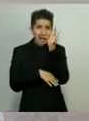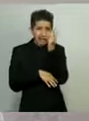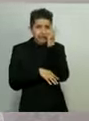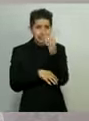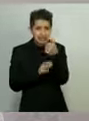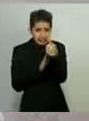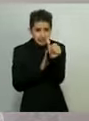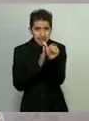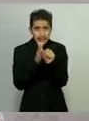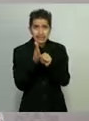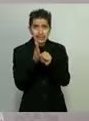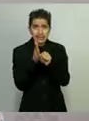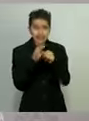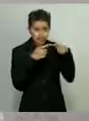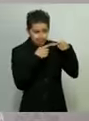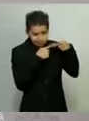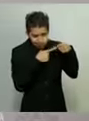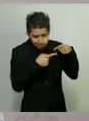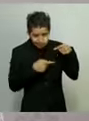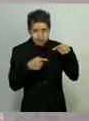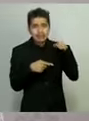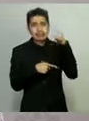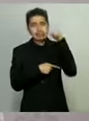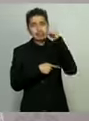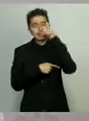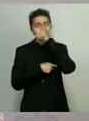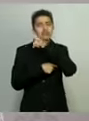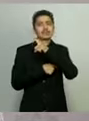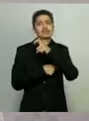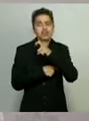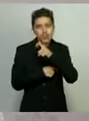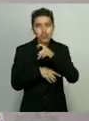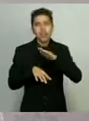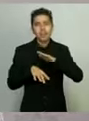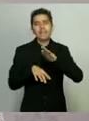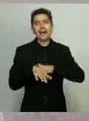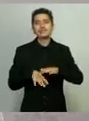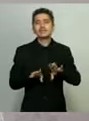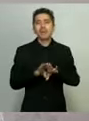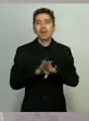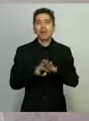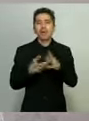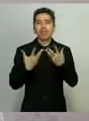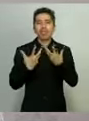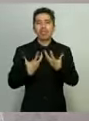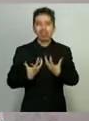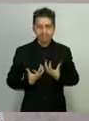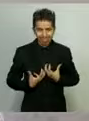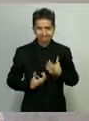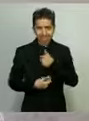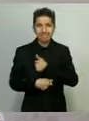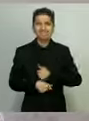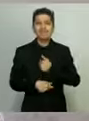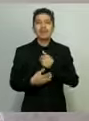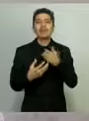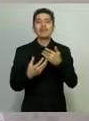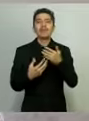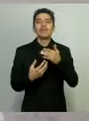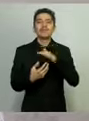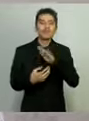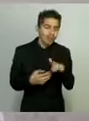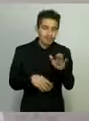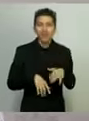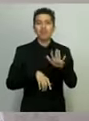muy difíciles, muy ásperos, muy dolorosos por el número de enfermos y por el número de